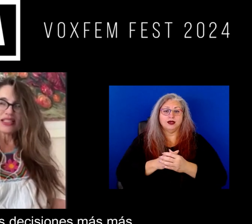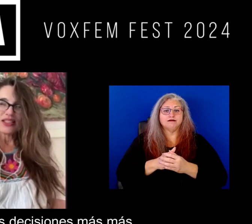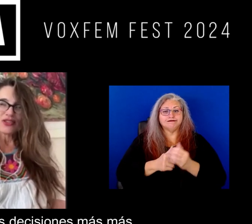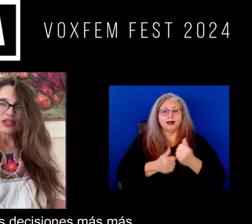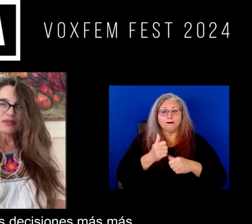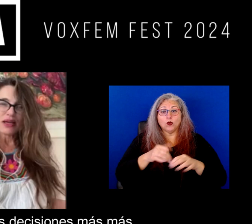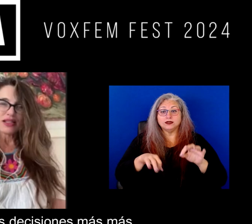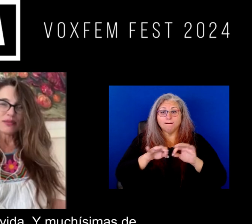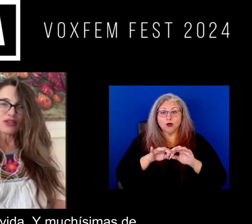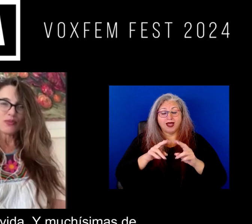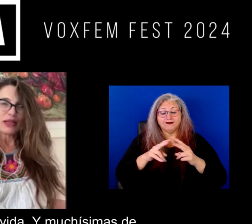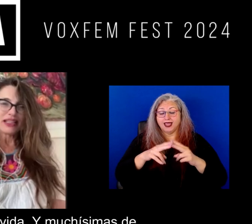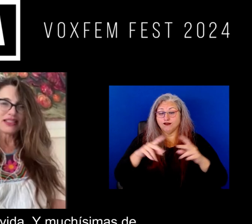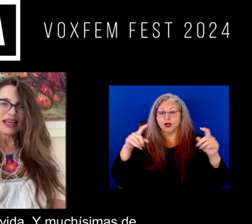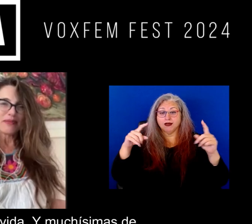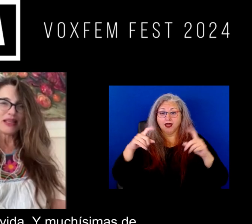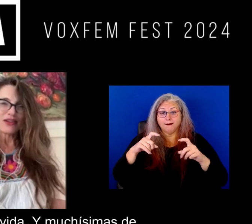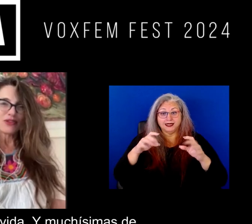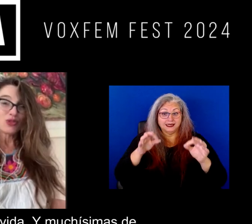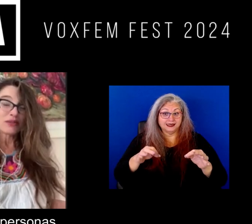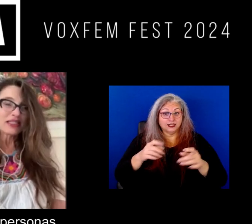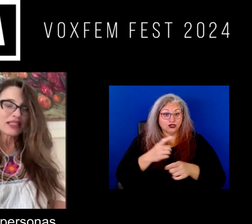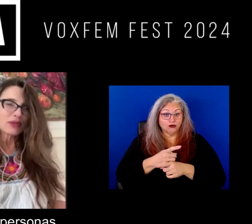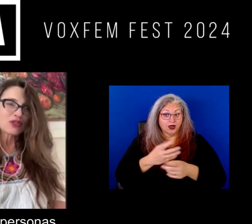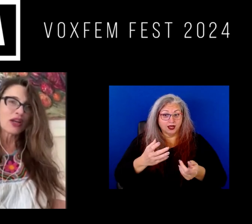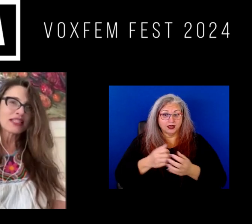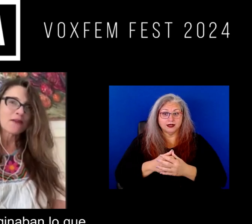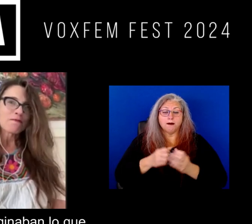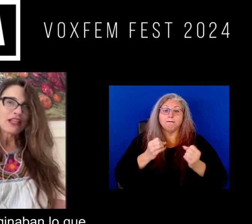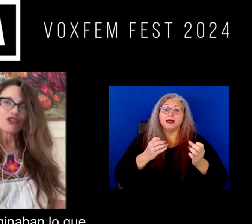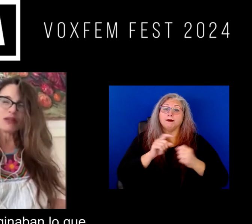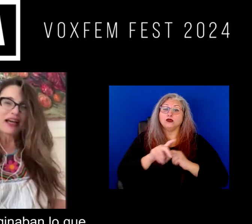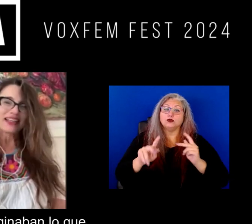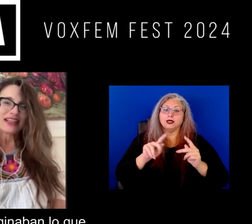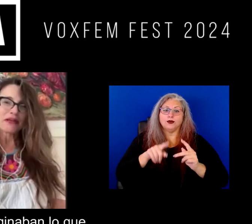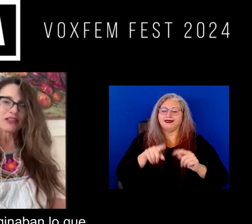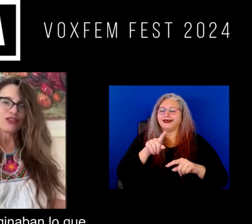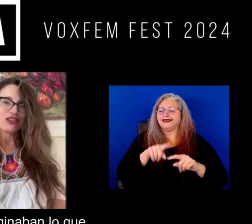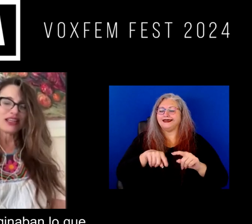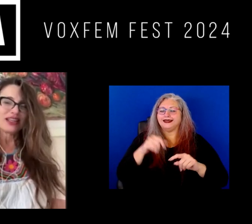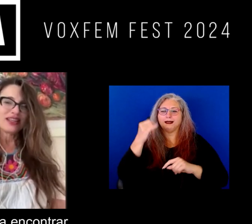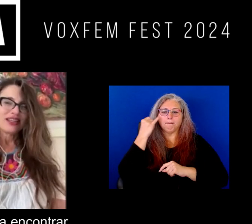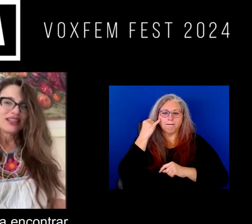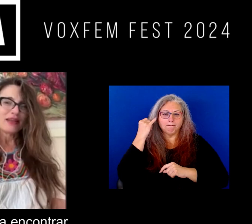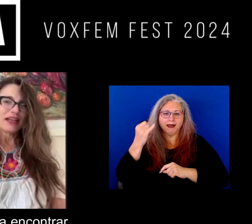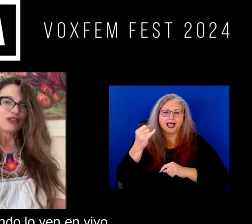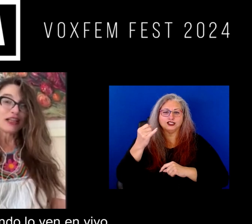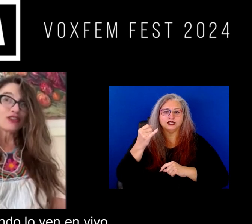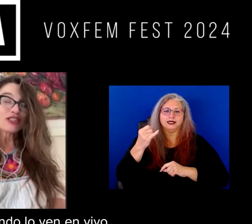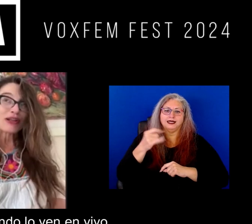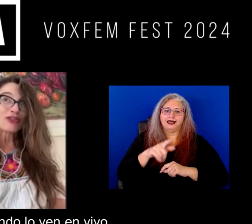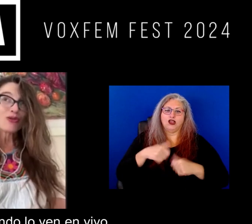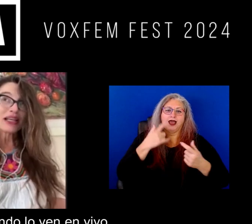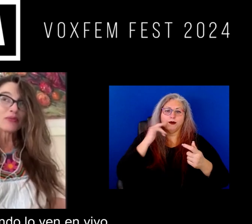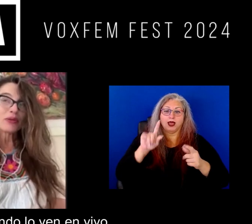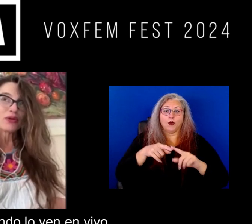es una de las decisiones más complicadas de la vida ¿no? y muchísimas de esas personas no se imaginaban ¿no? lo que se iban a encontrar